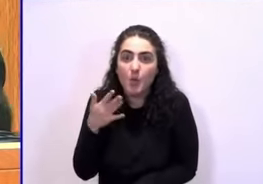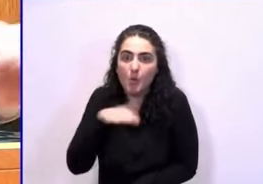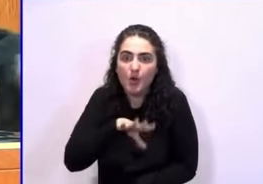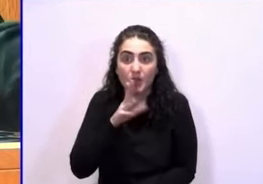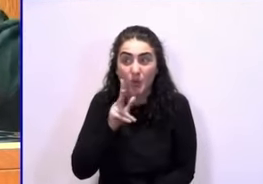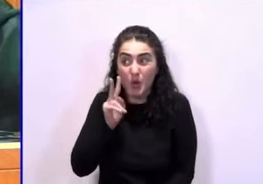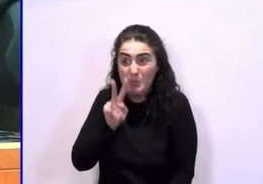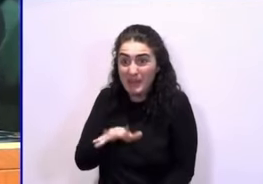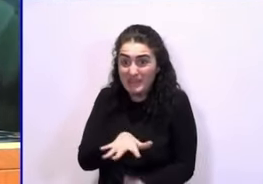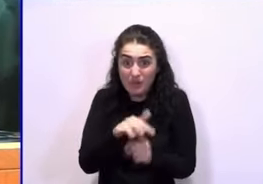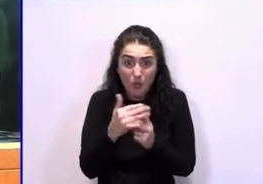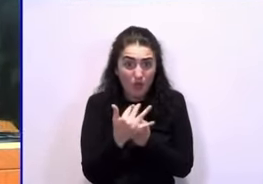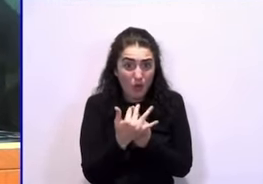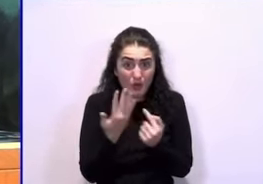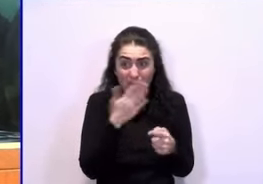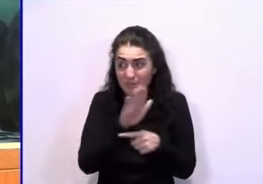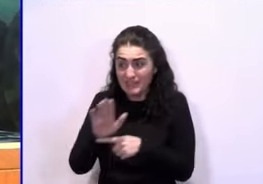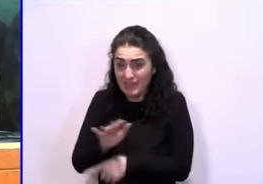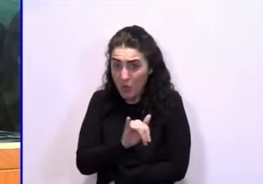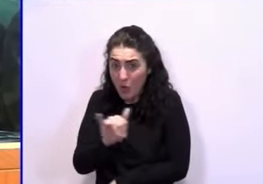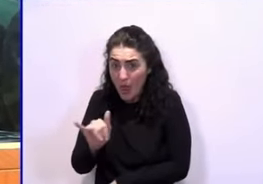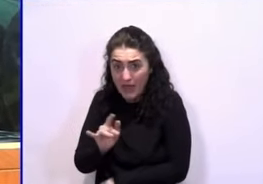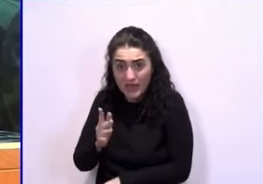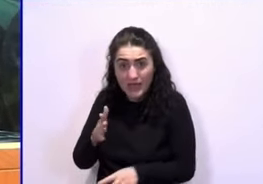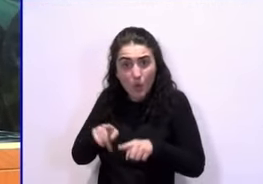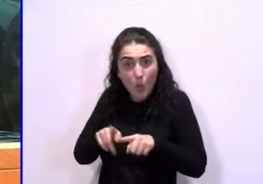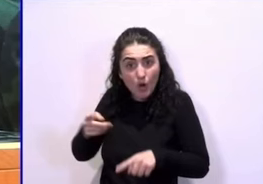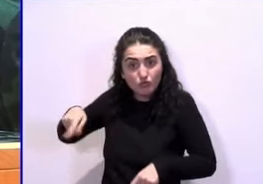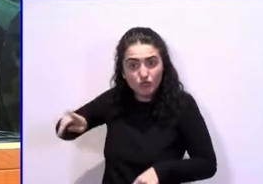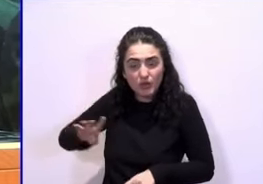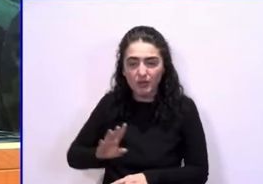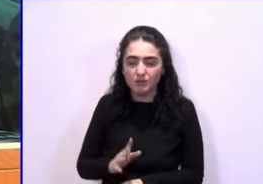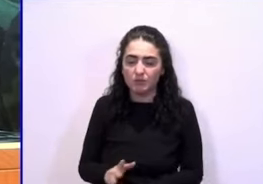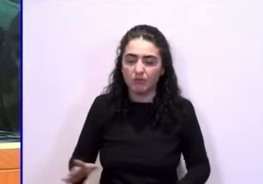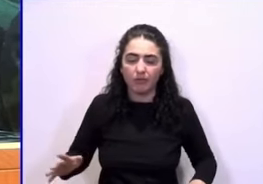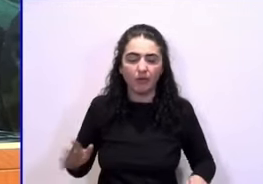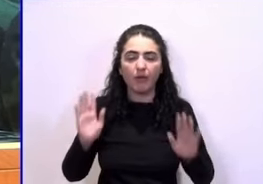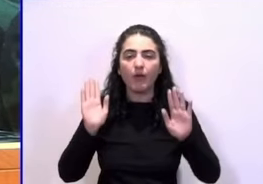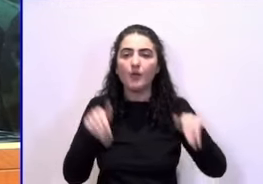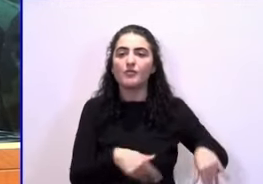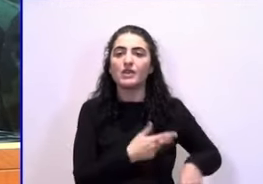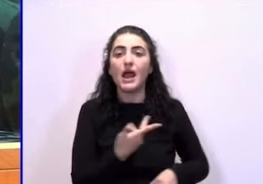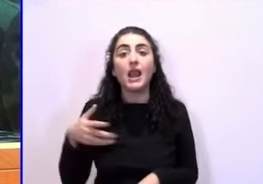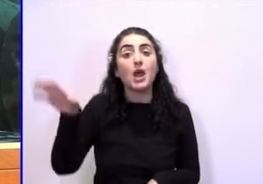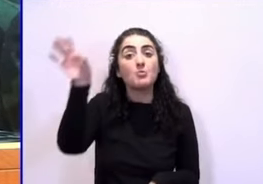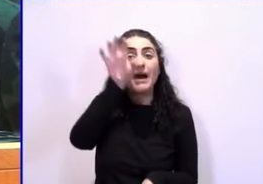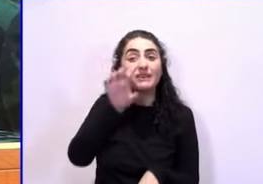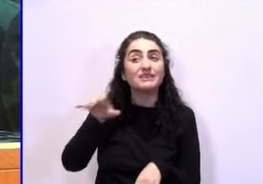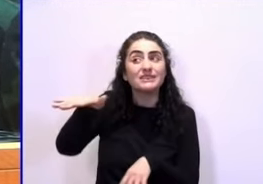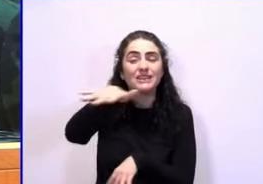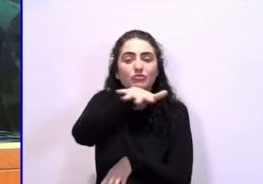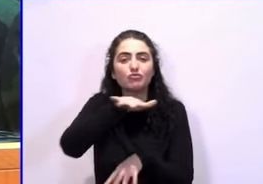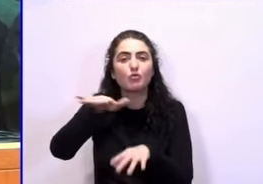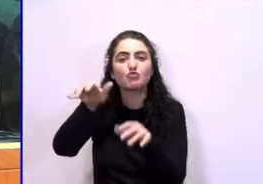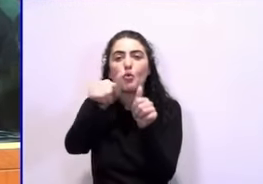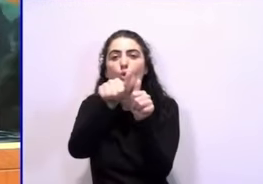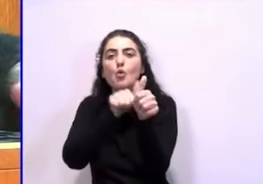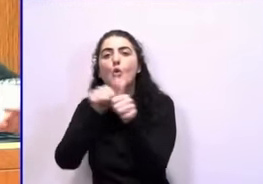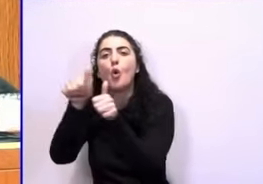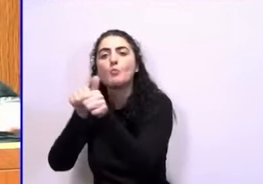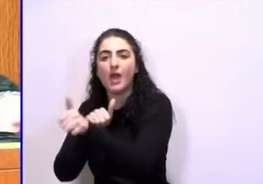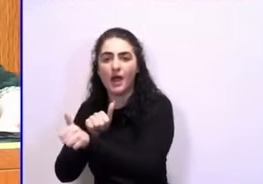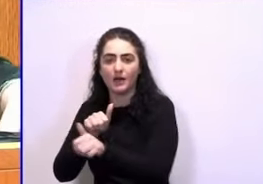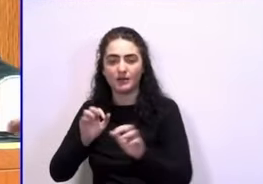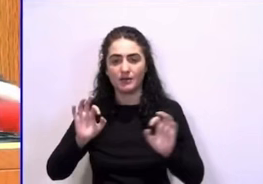En definitiva, copiemos a nuestros países del entorno. Resulta curioso